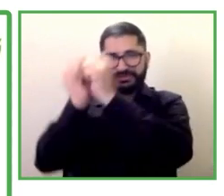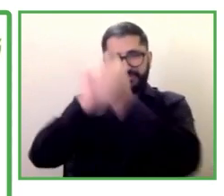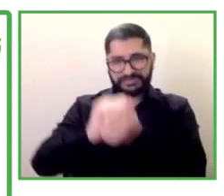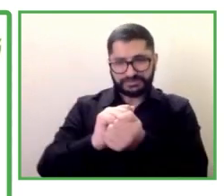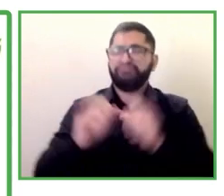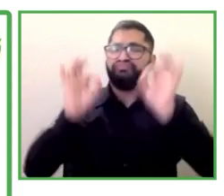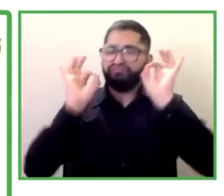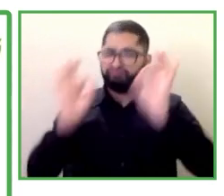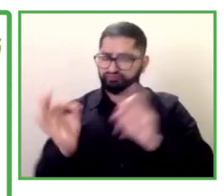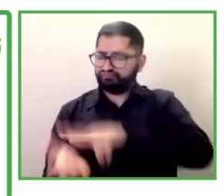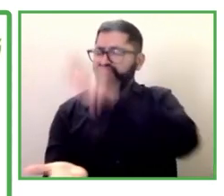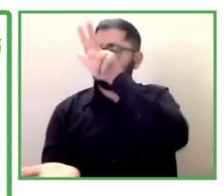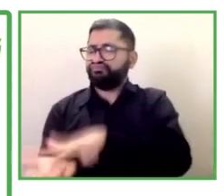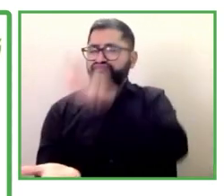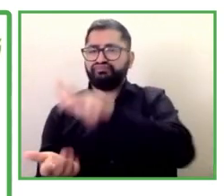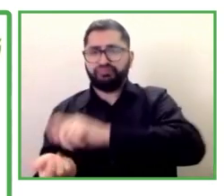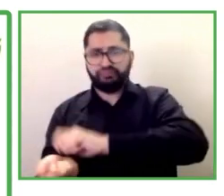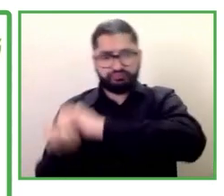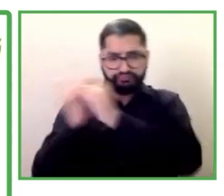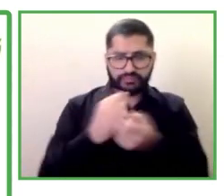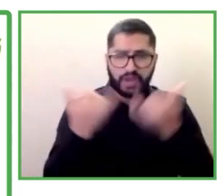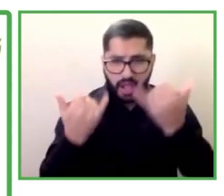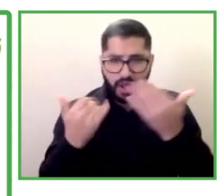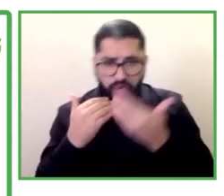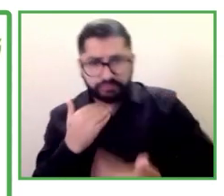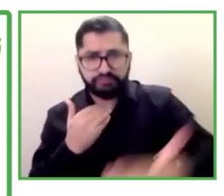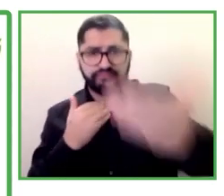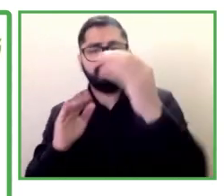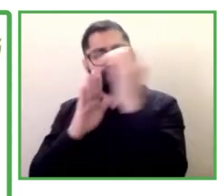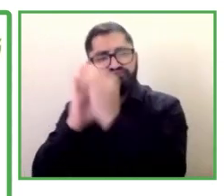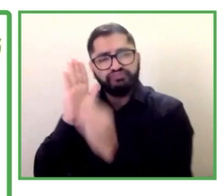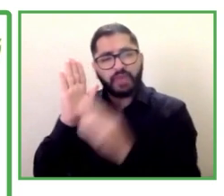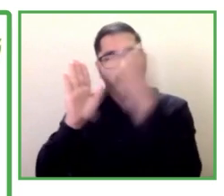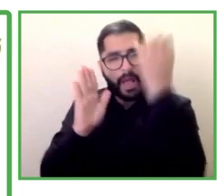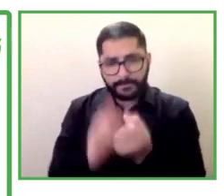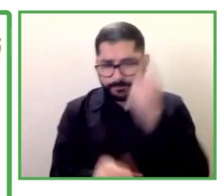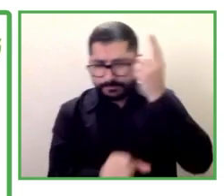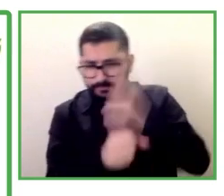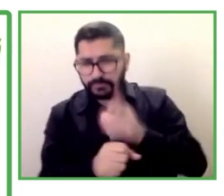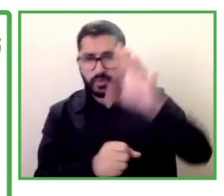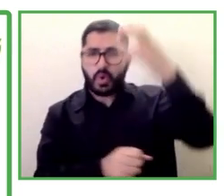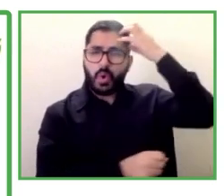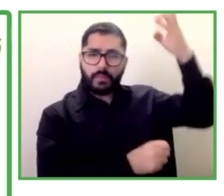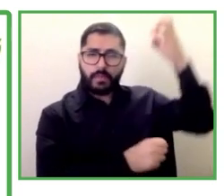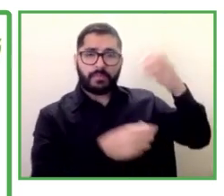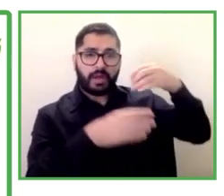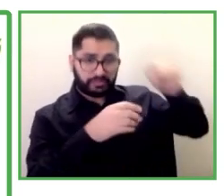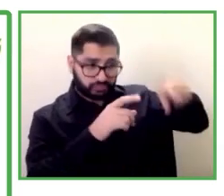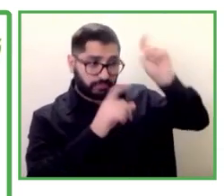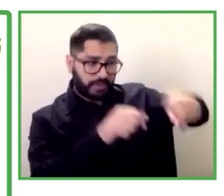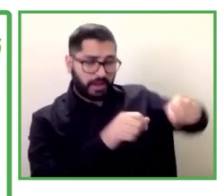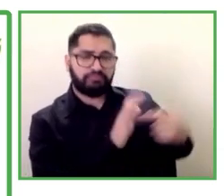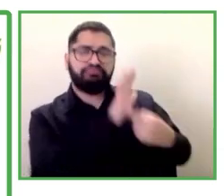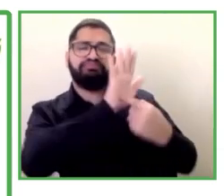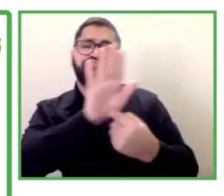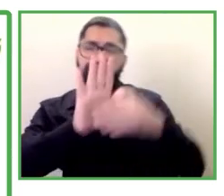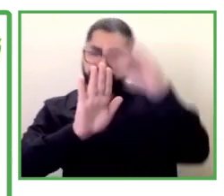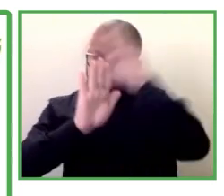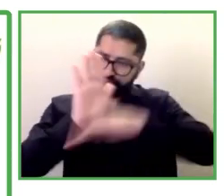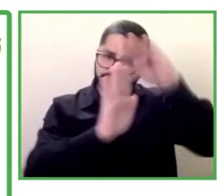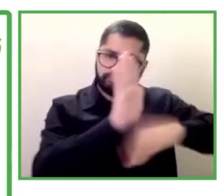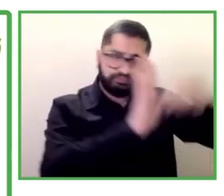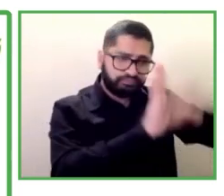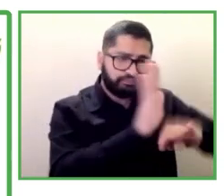referido contenía un mandato al gobierno para que presentara una serie de medidas de acción positiva dirigidas a